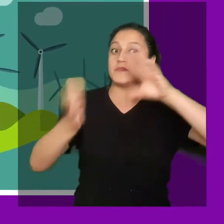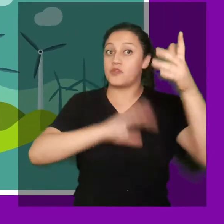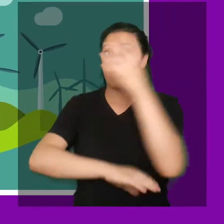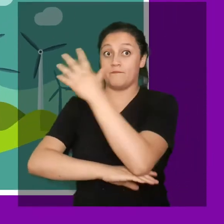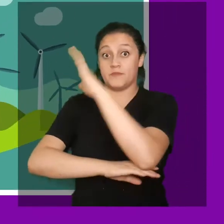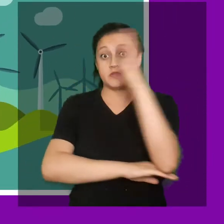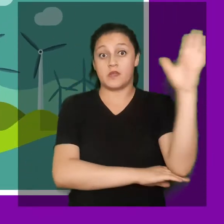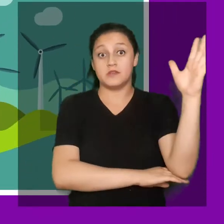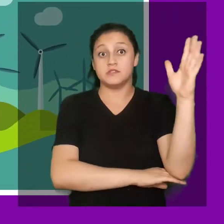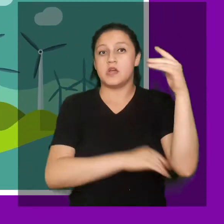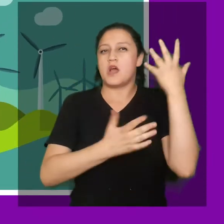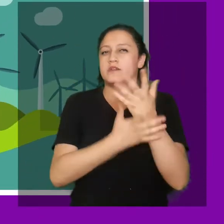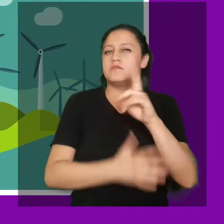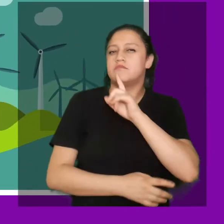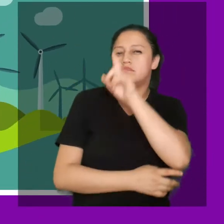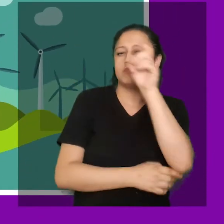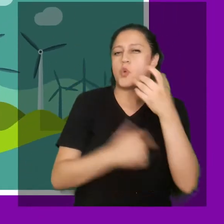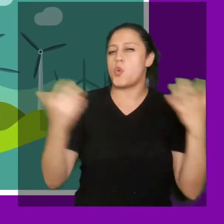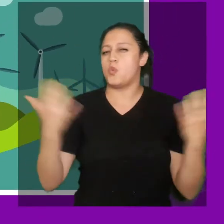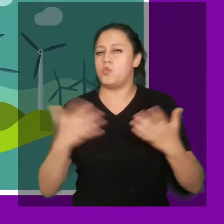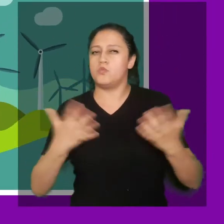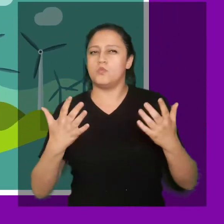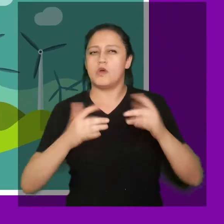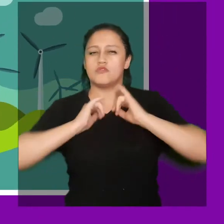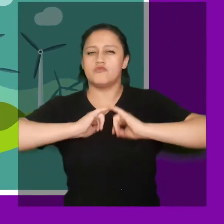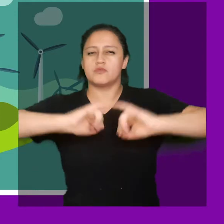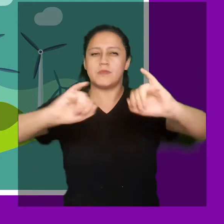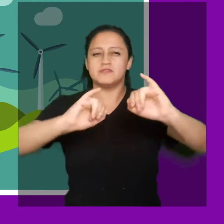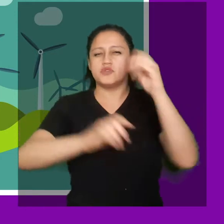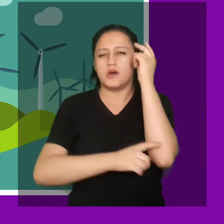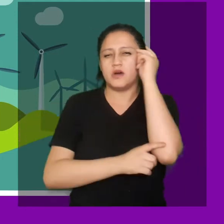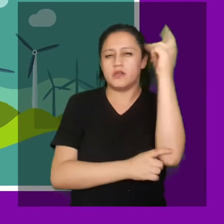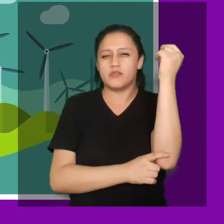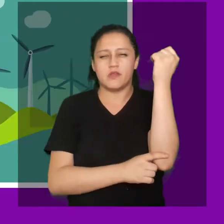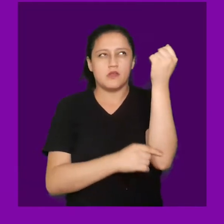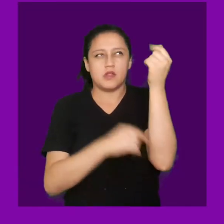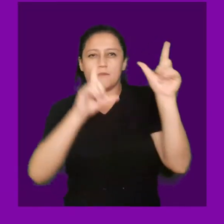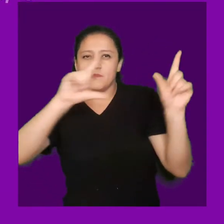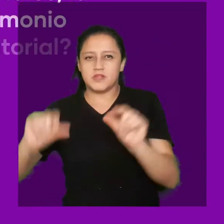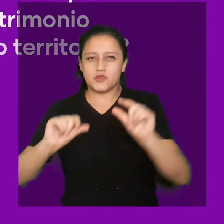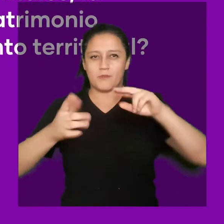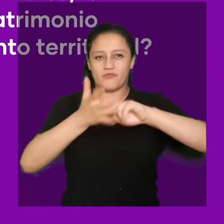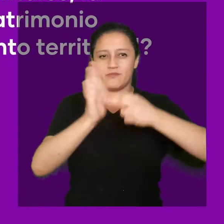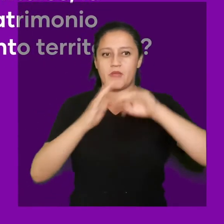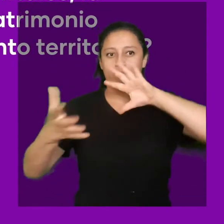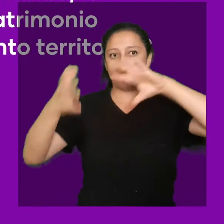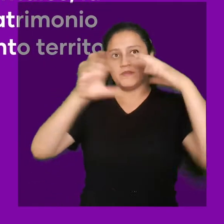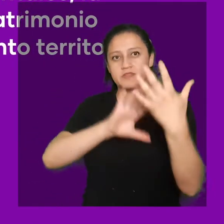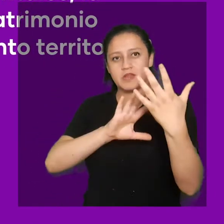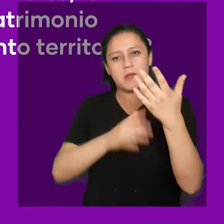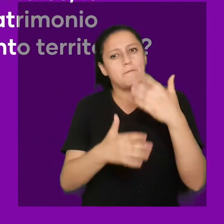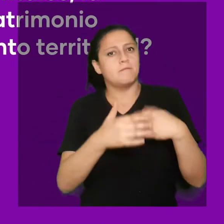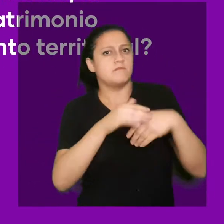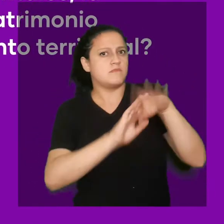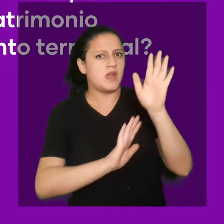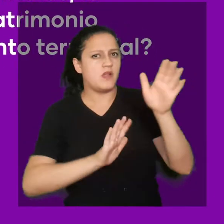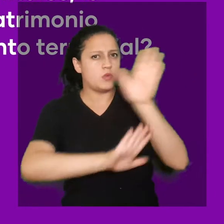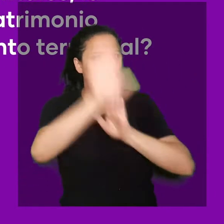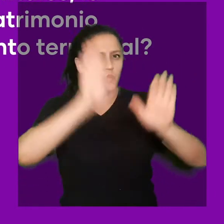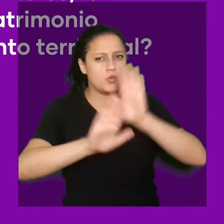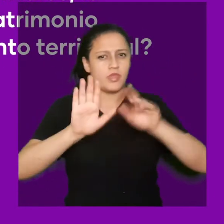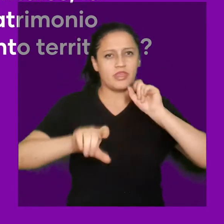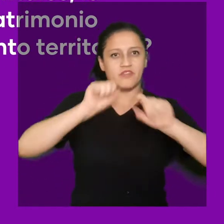Ahora, siguiendo en materia de medio ambiente, te planteamos la siguiente interrogante. ¿A partir de qué información podemos